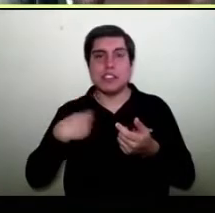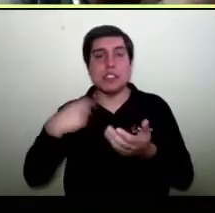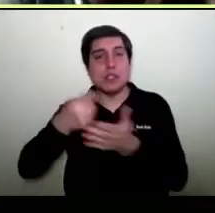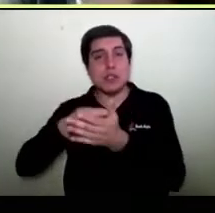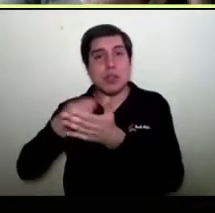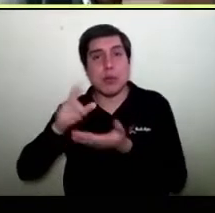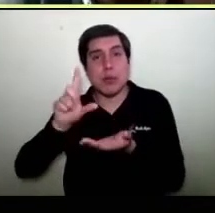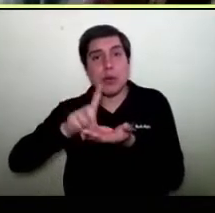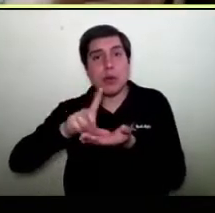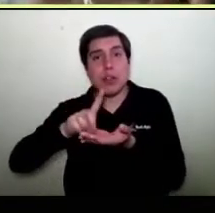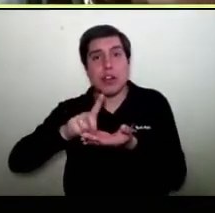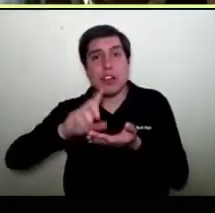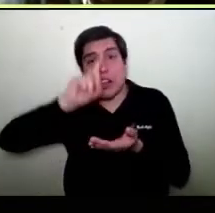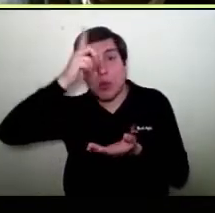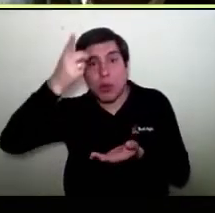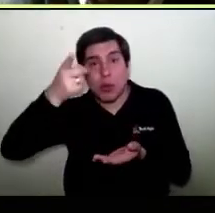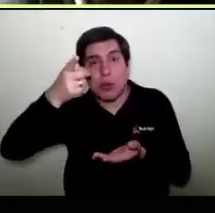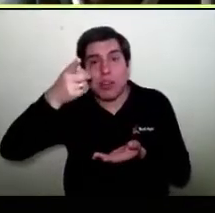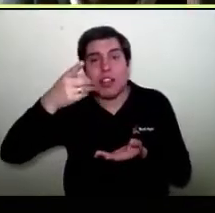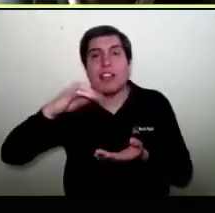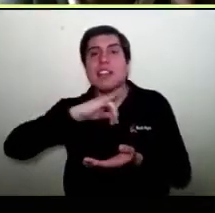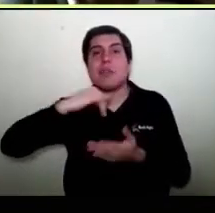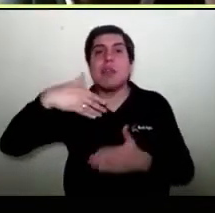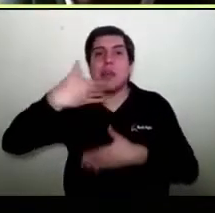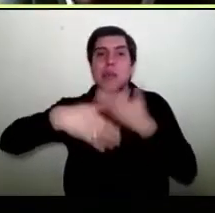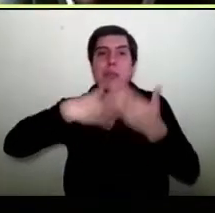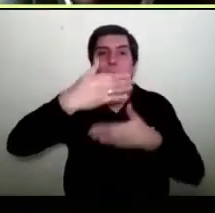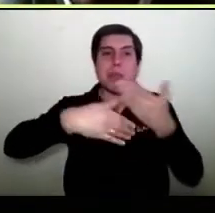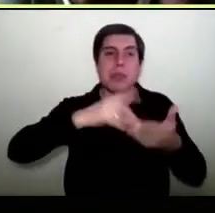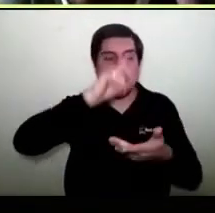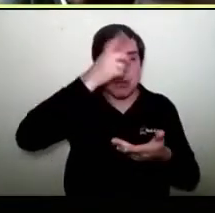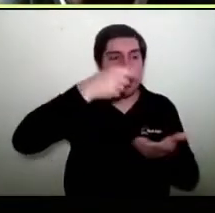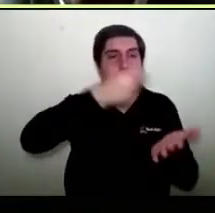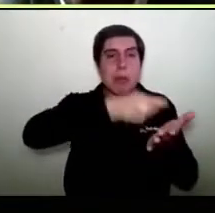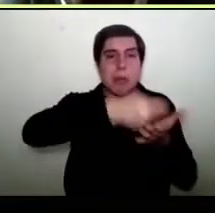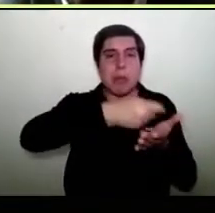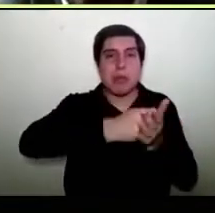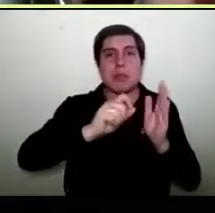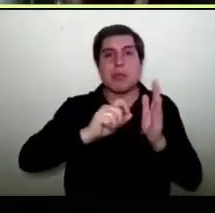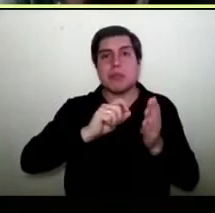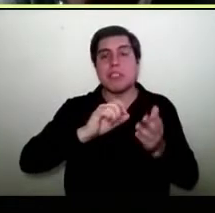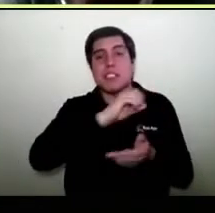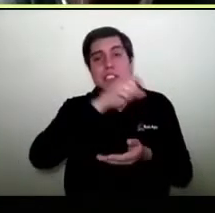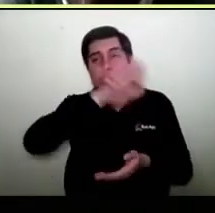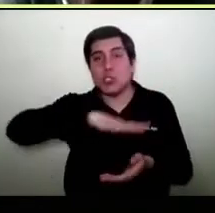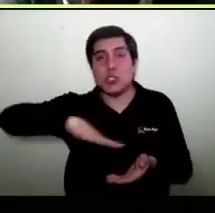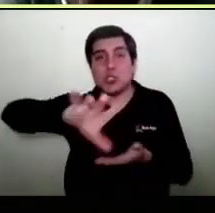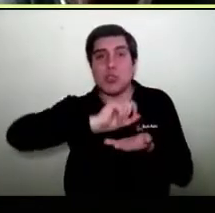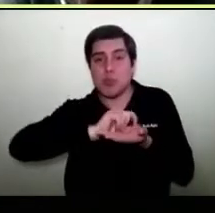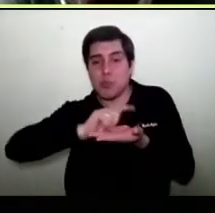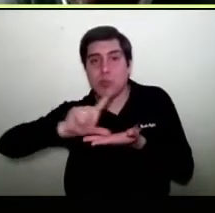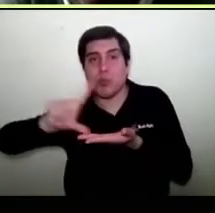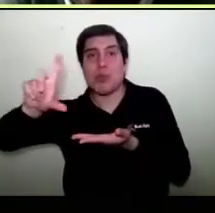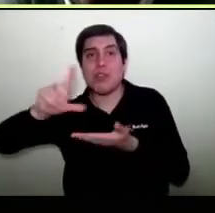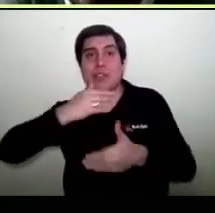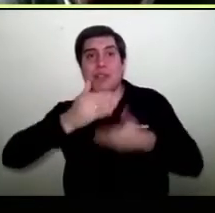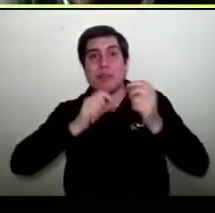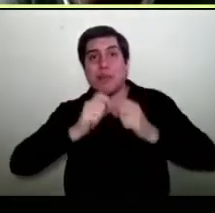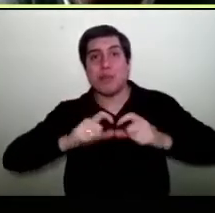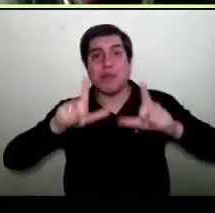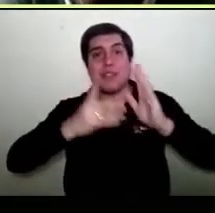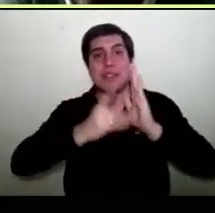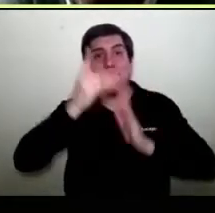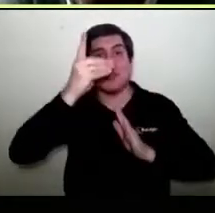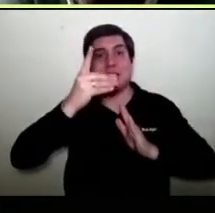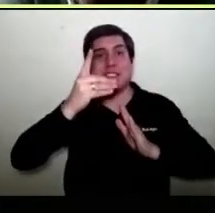esa habitualidad hace que las empresas empiezan a crecer y si todos crecemos, en el fondo, todos pasamos a ser bastante